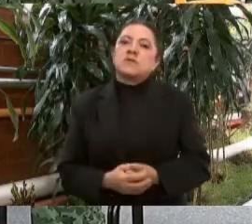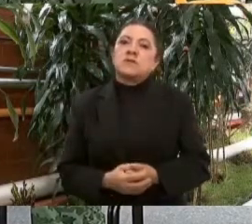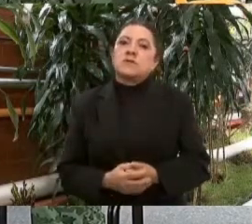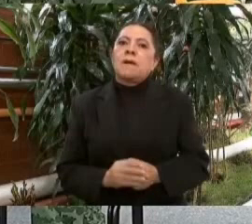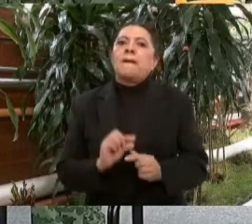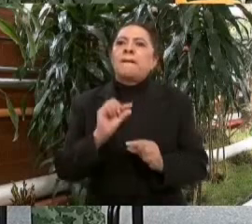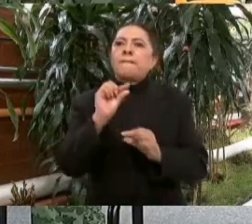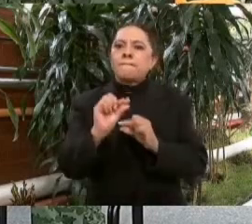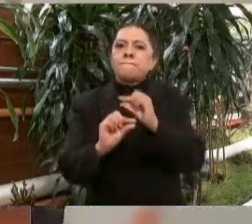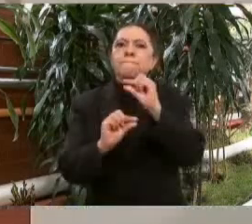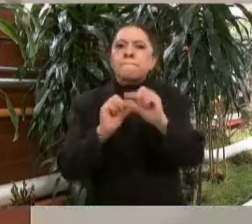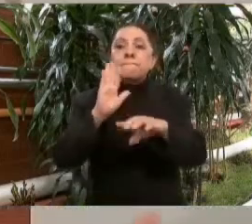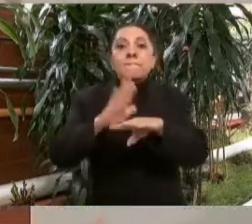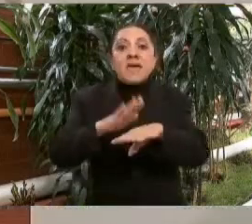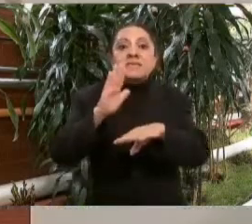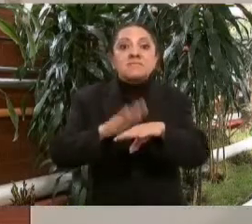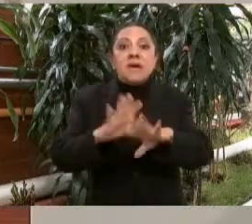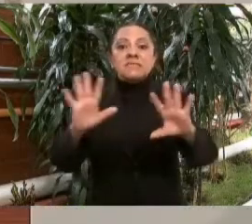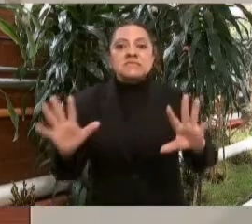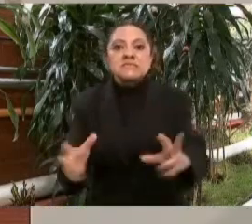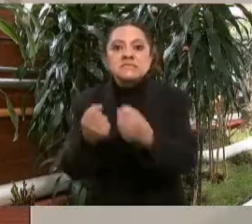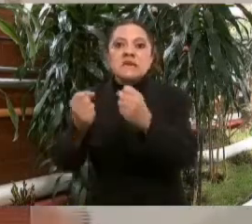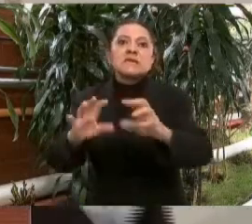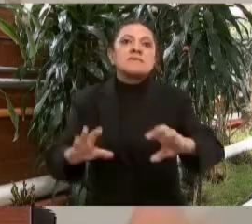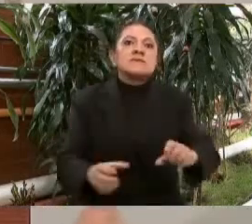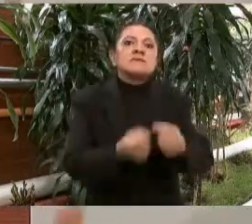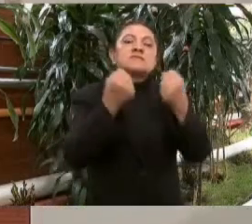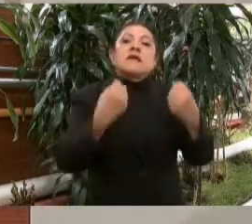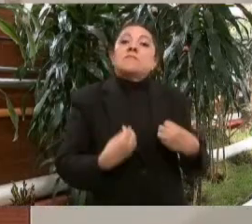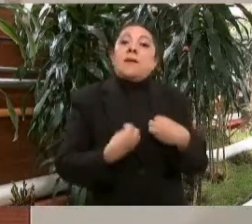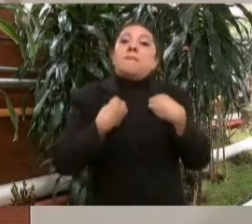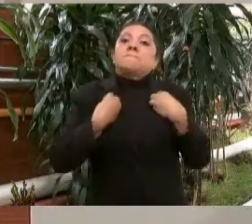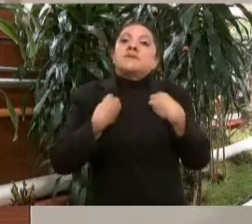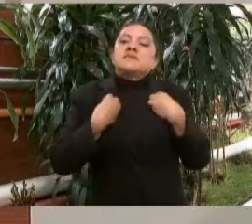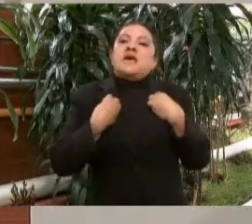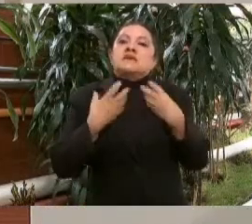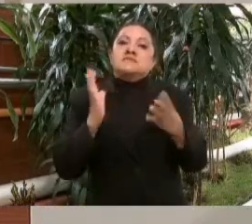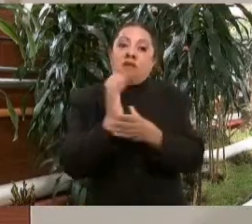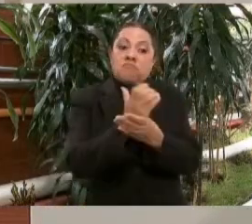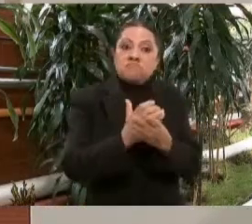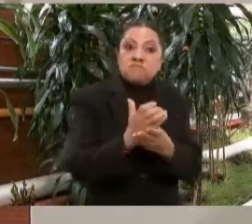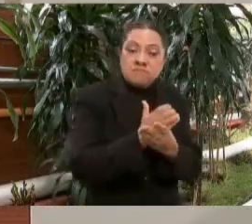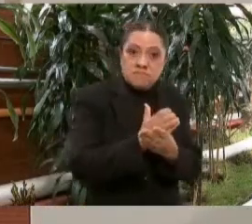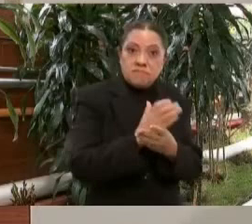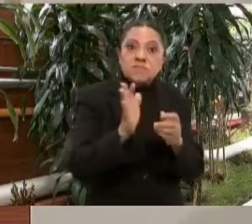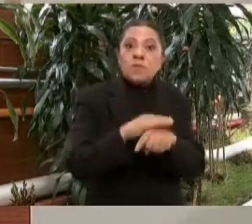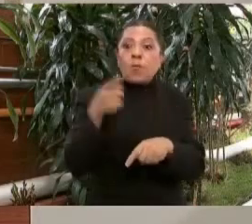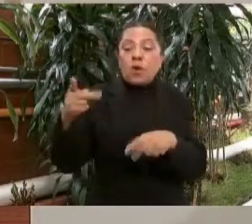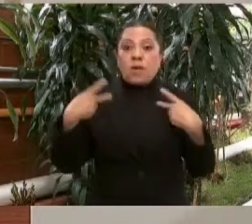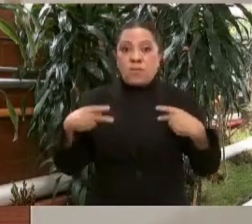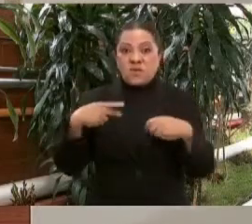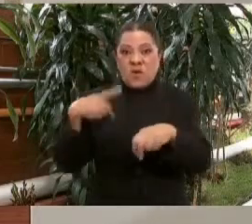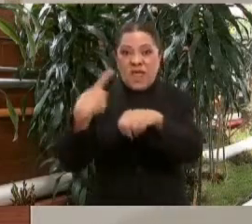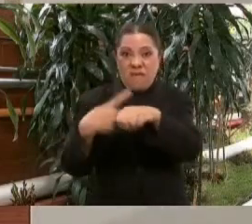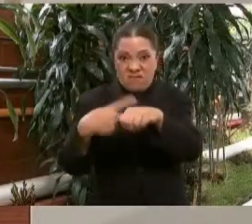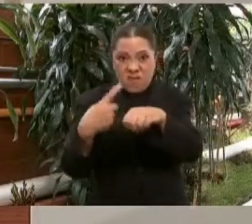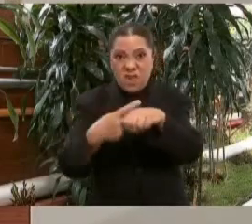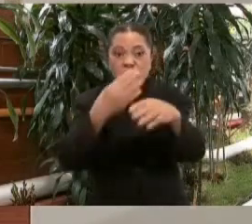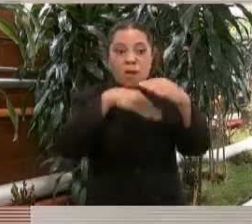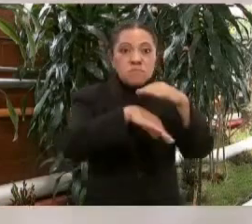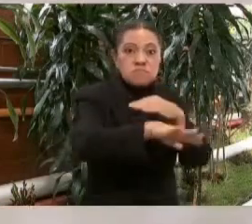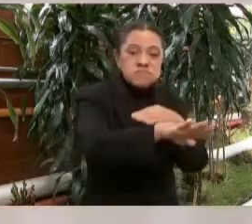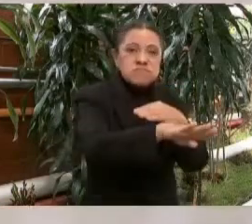vez salvar más vidas de los que entran a hospitales y de los que entran a terapia intensiva.